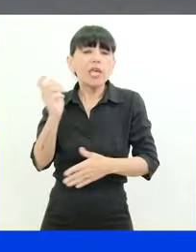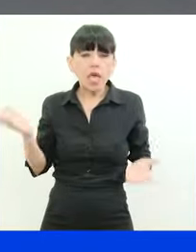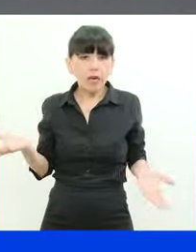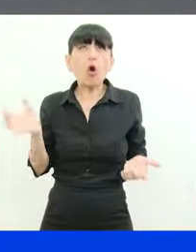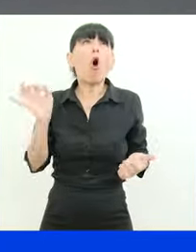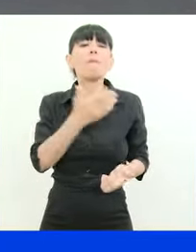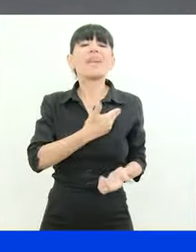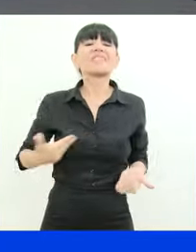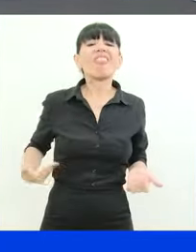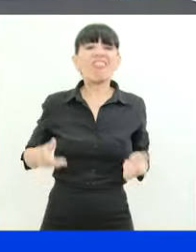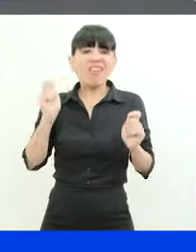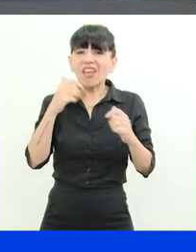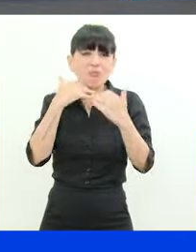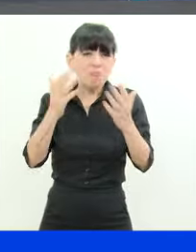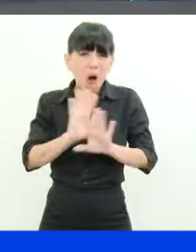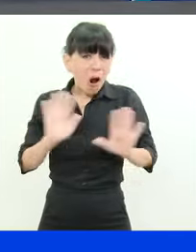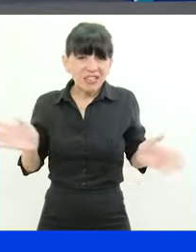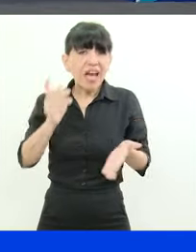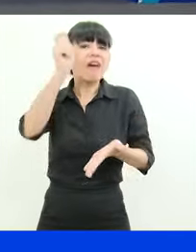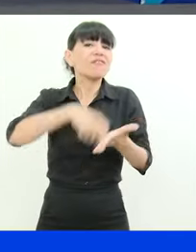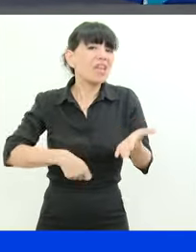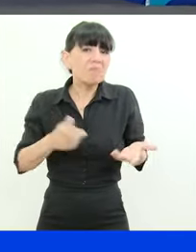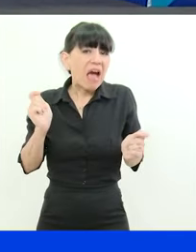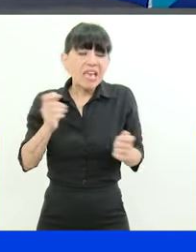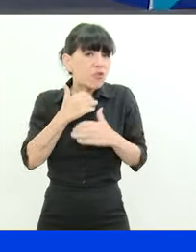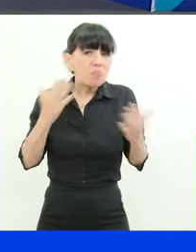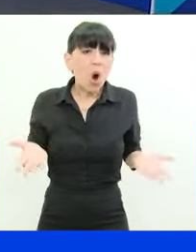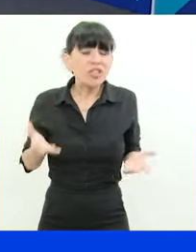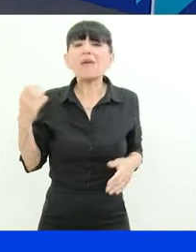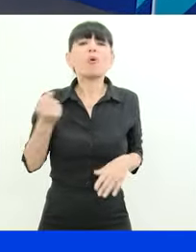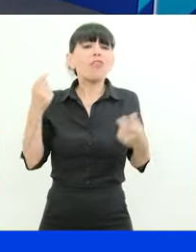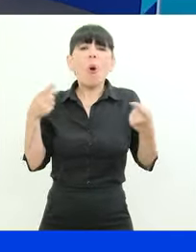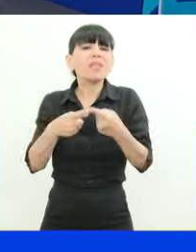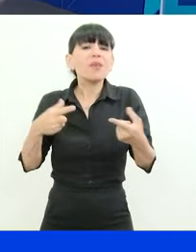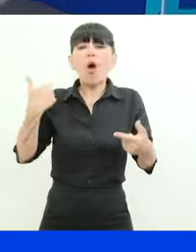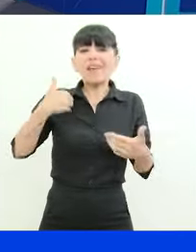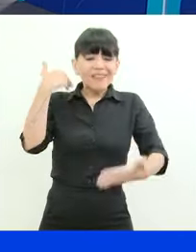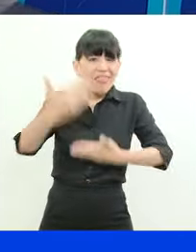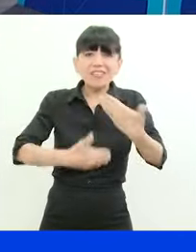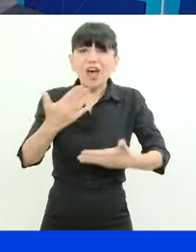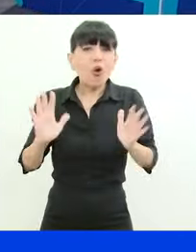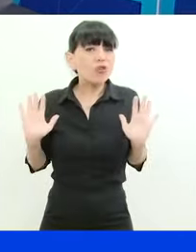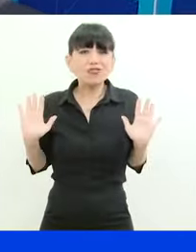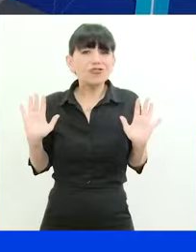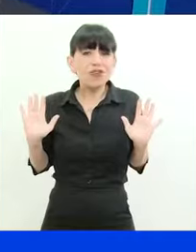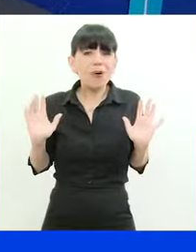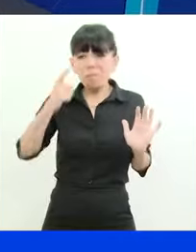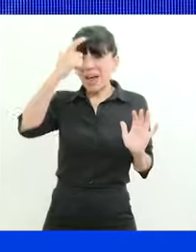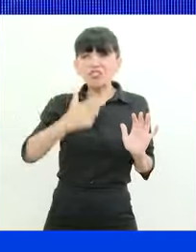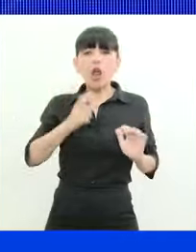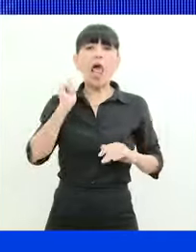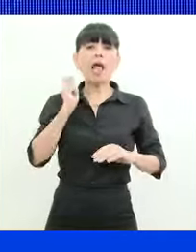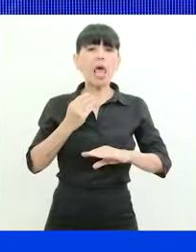momento o el ministro que firma el contrato porque tiene que ver con el desarrollo de la Argentina más allá de que los hombres estamos de paso,